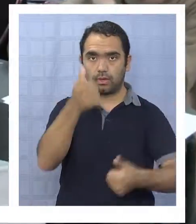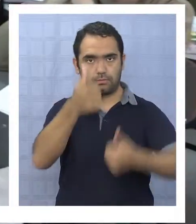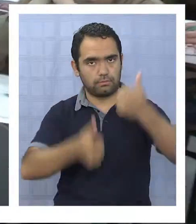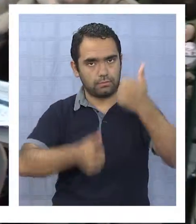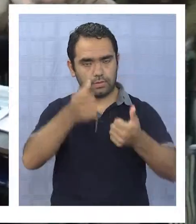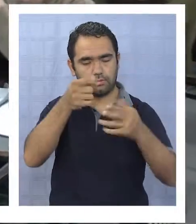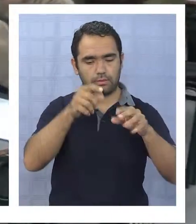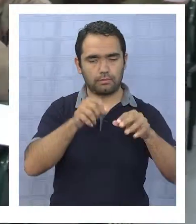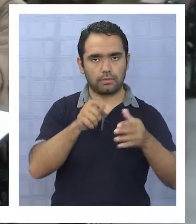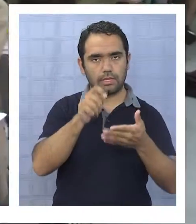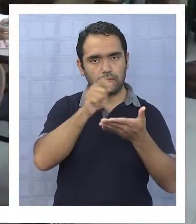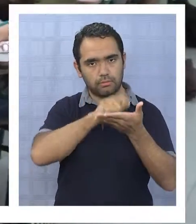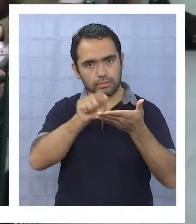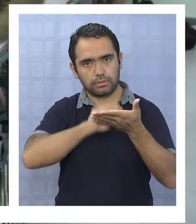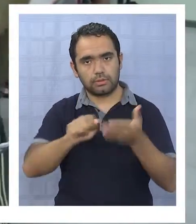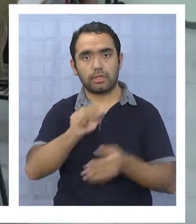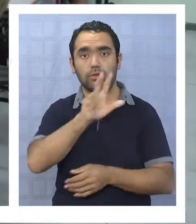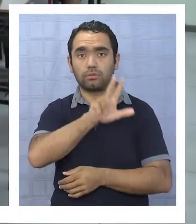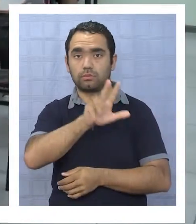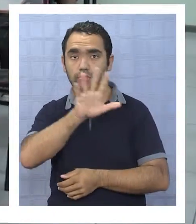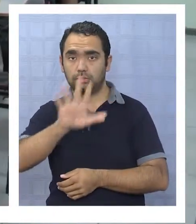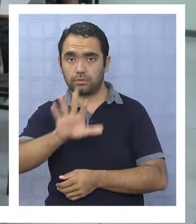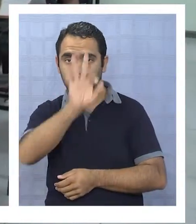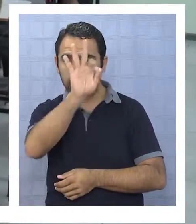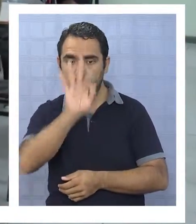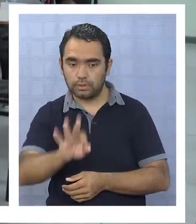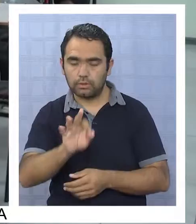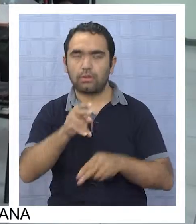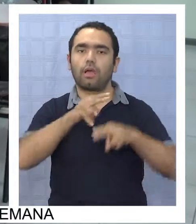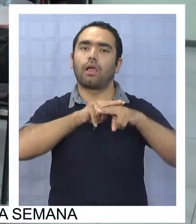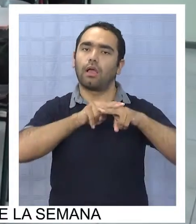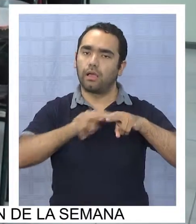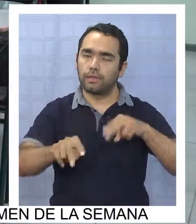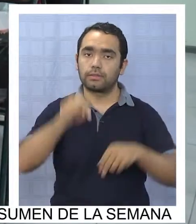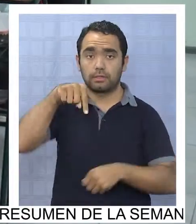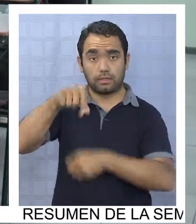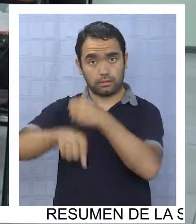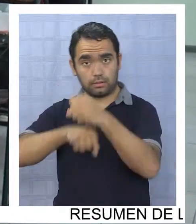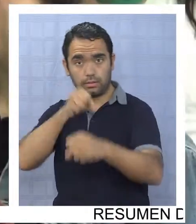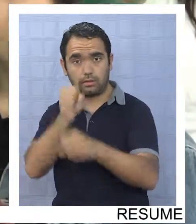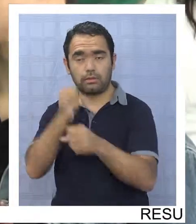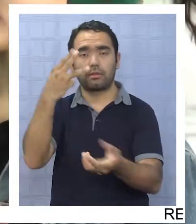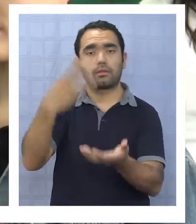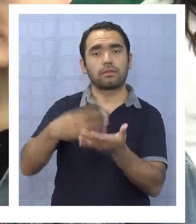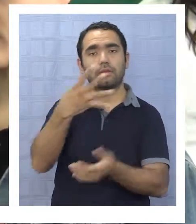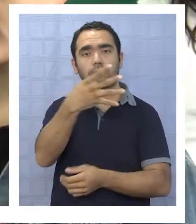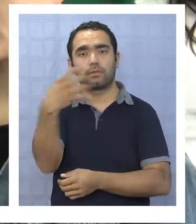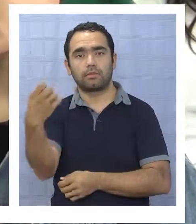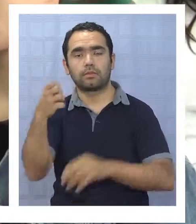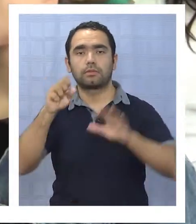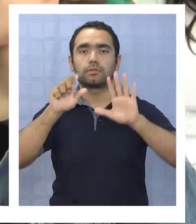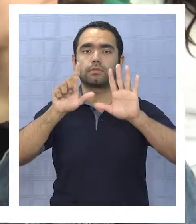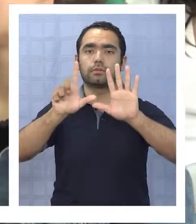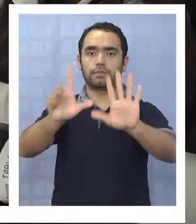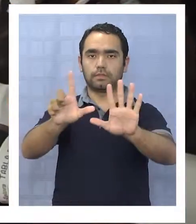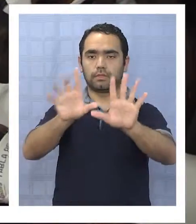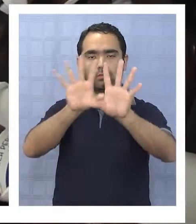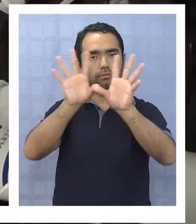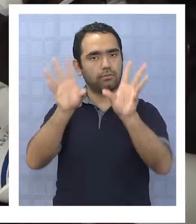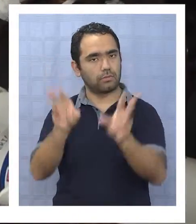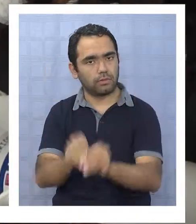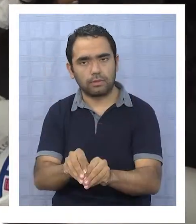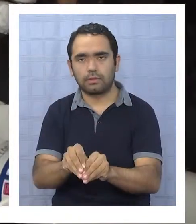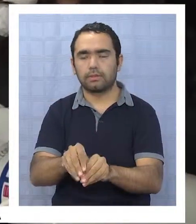para dar la PSU, de los cuales el 85% la rindió. Para este año, 3.407 fue el